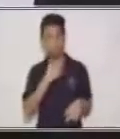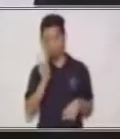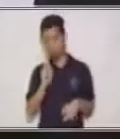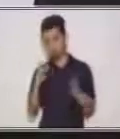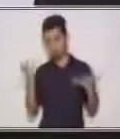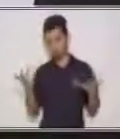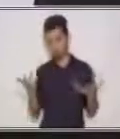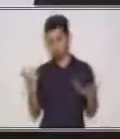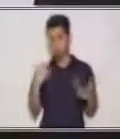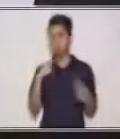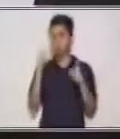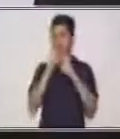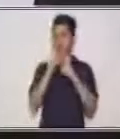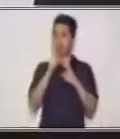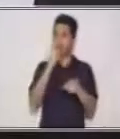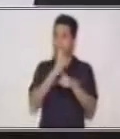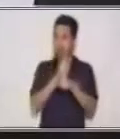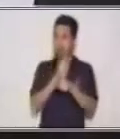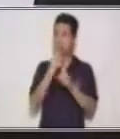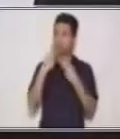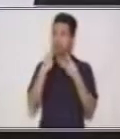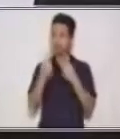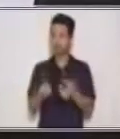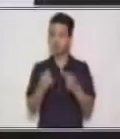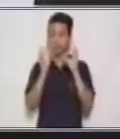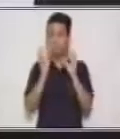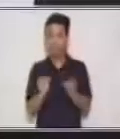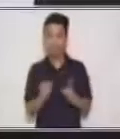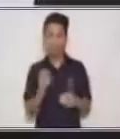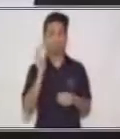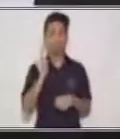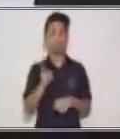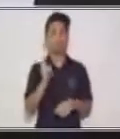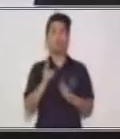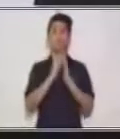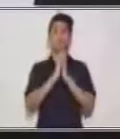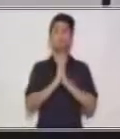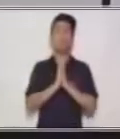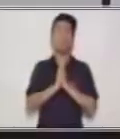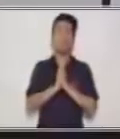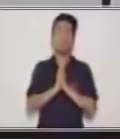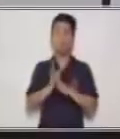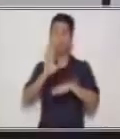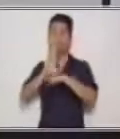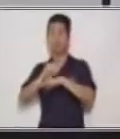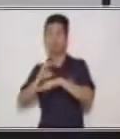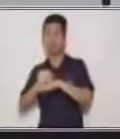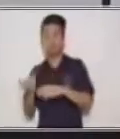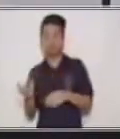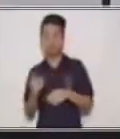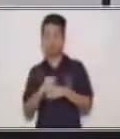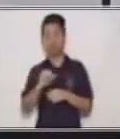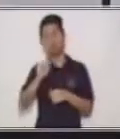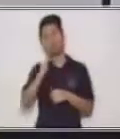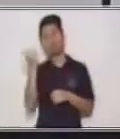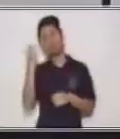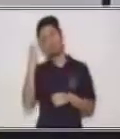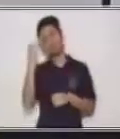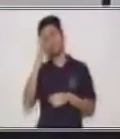correctamente. Pidiendo por favor, con permiso. Muy bien. Vamos a ver. Necesito otras ideas. ¿Qué más pasa aquí?